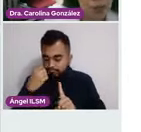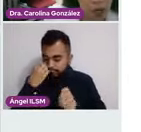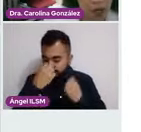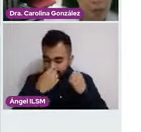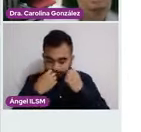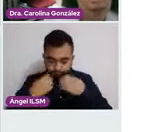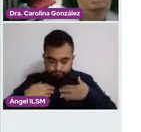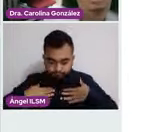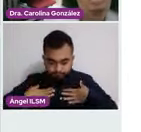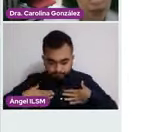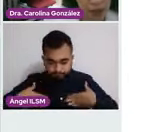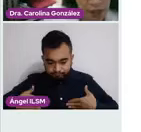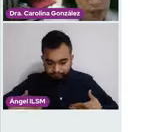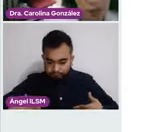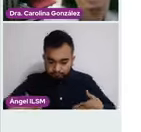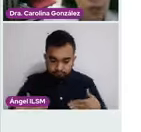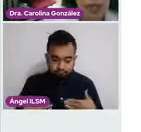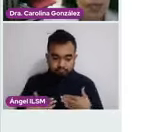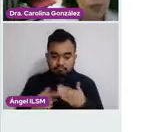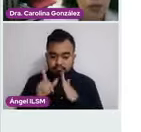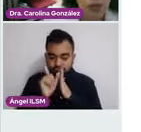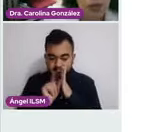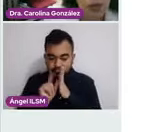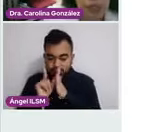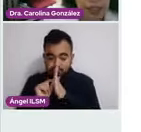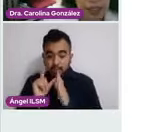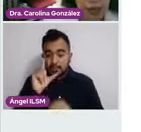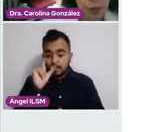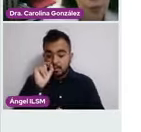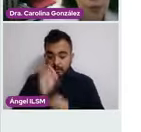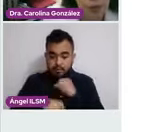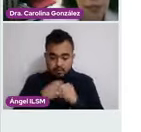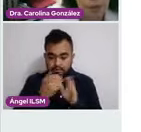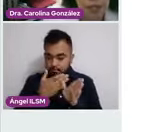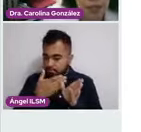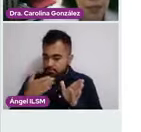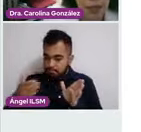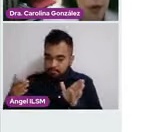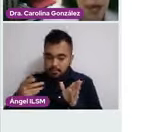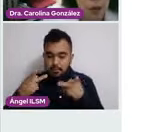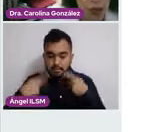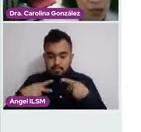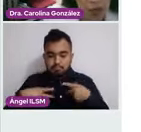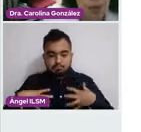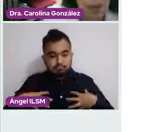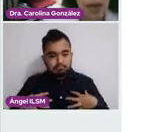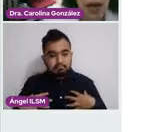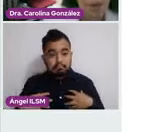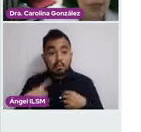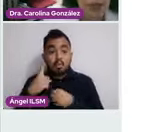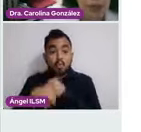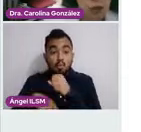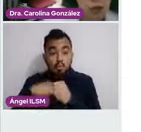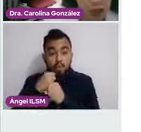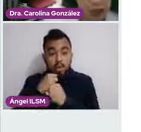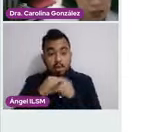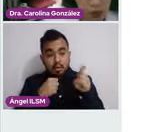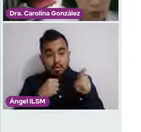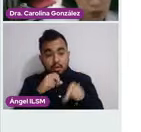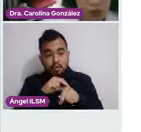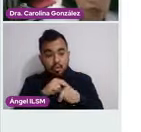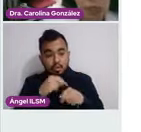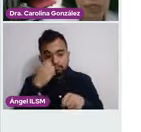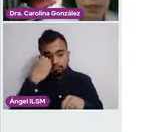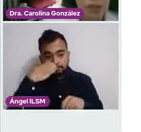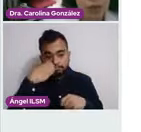mensual a partir de los 20 años, la exploración clínica por personal capacitado anual a partir de los 25